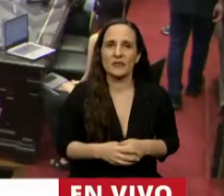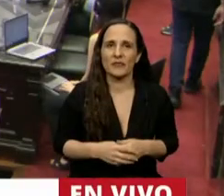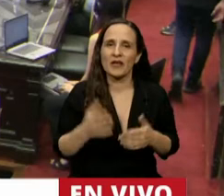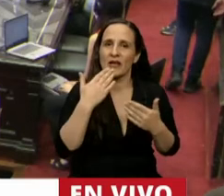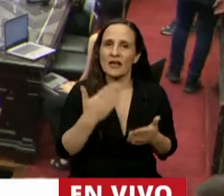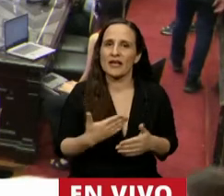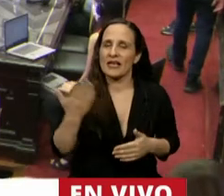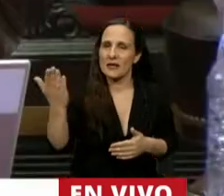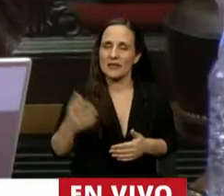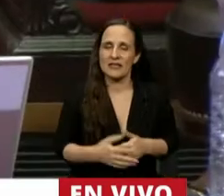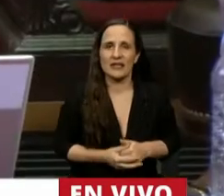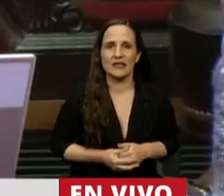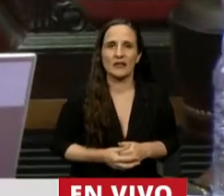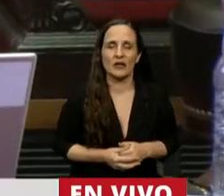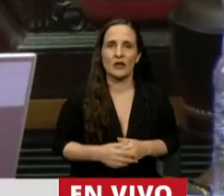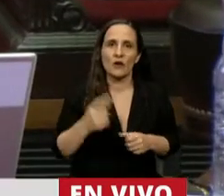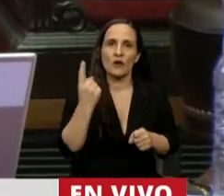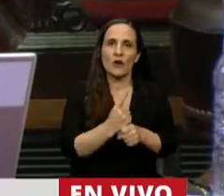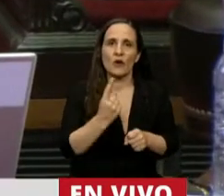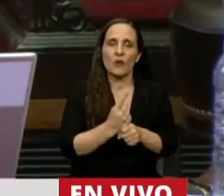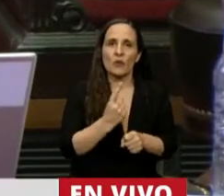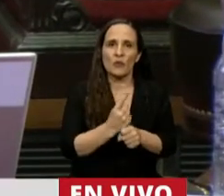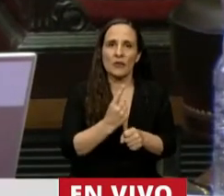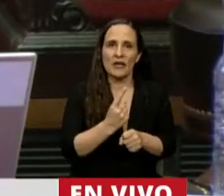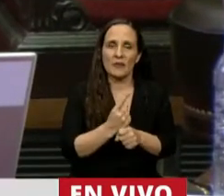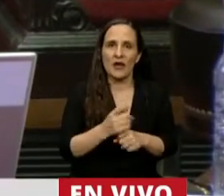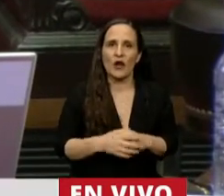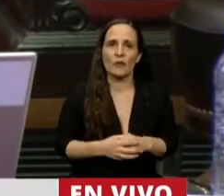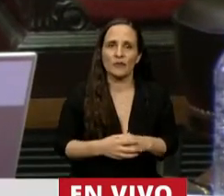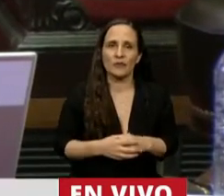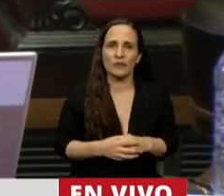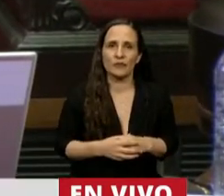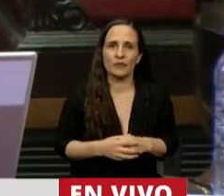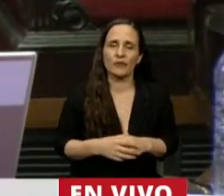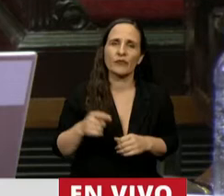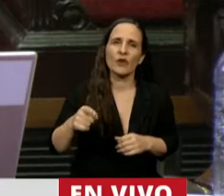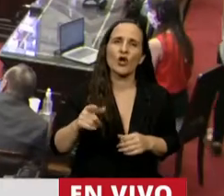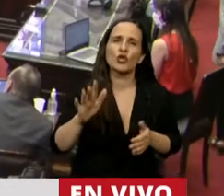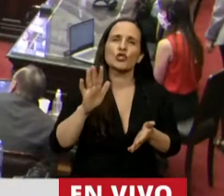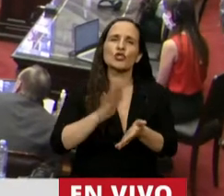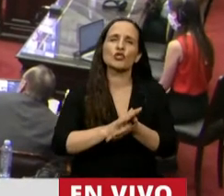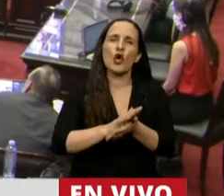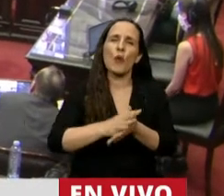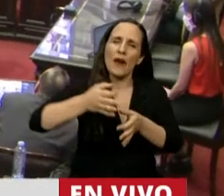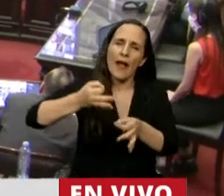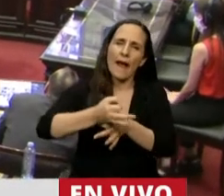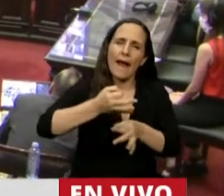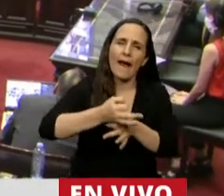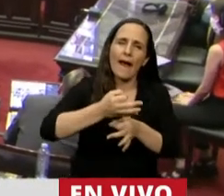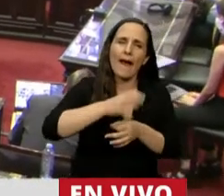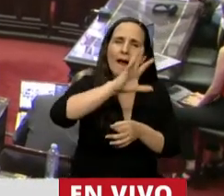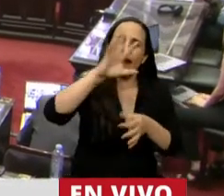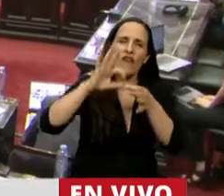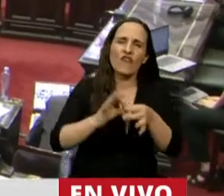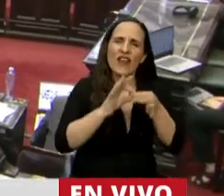Gracias, Presidente. En primer lugar, no aceptamos lecciones de federalismo del partido que le